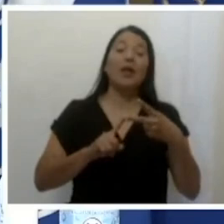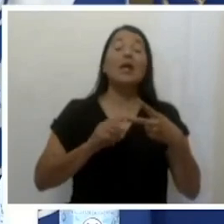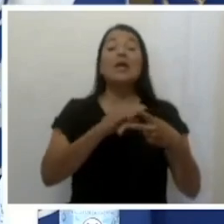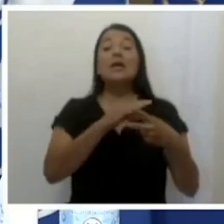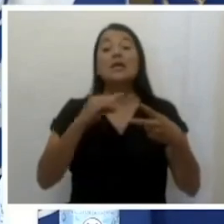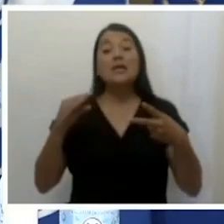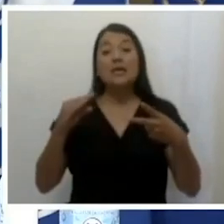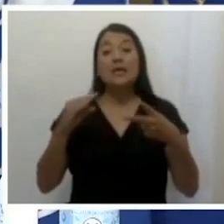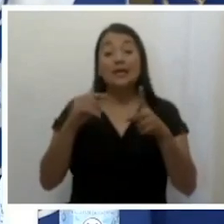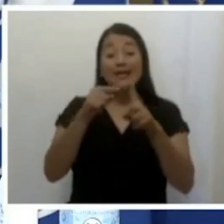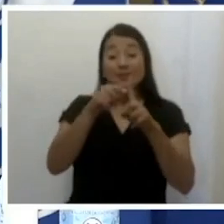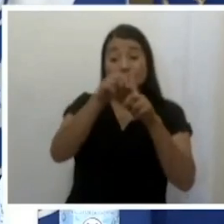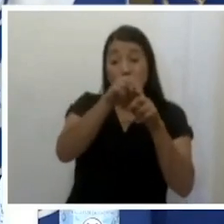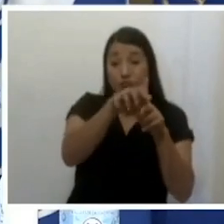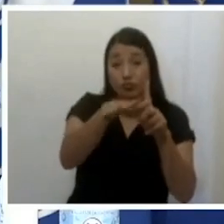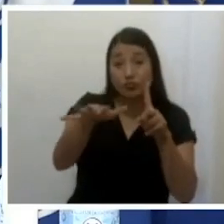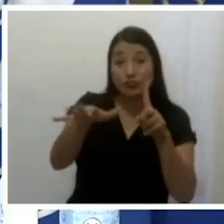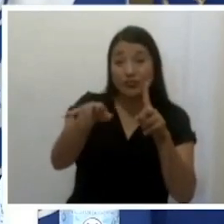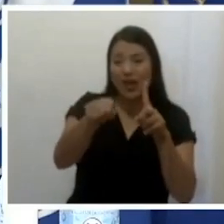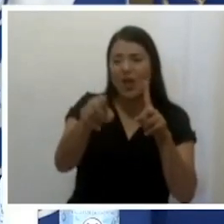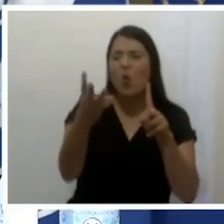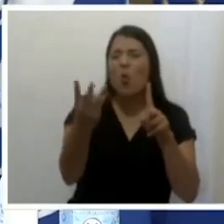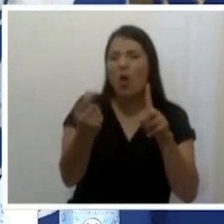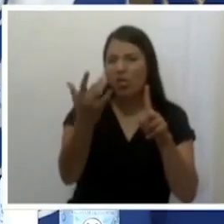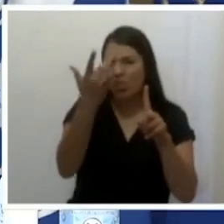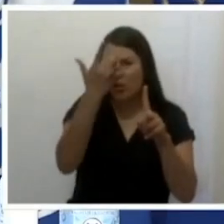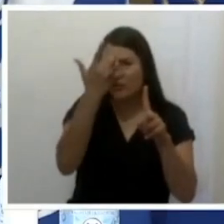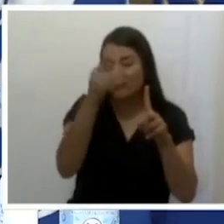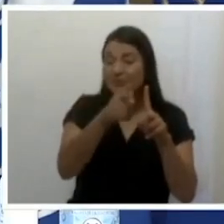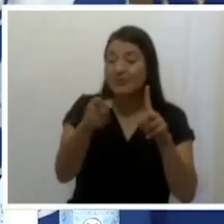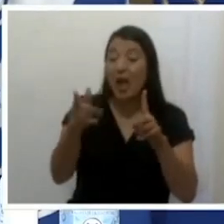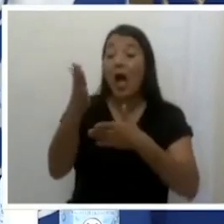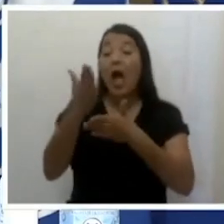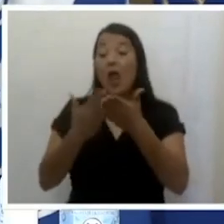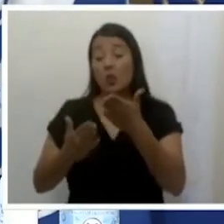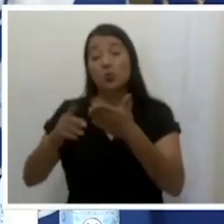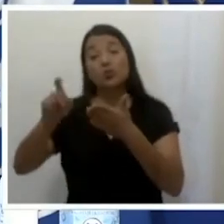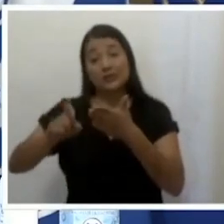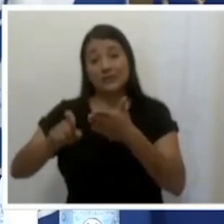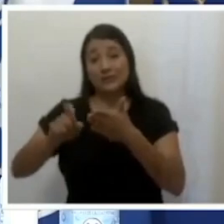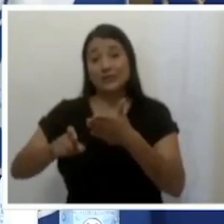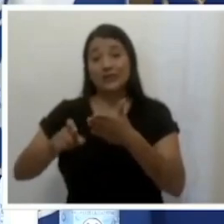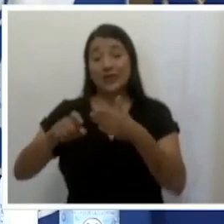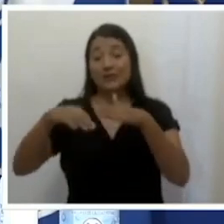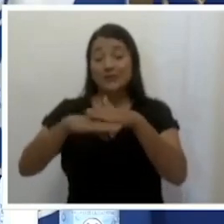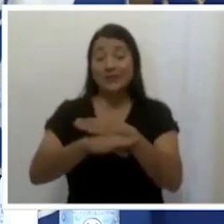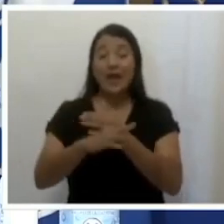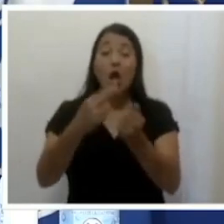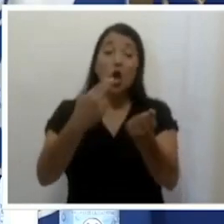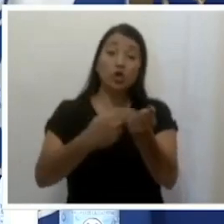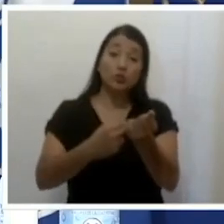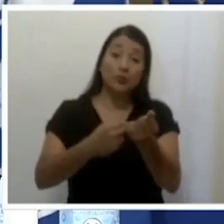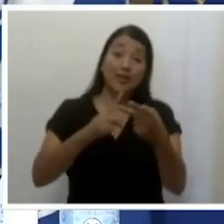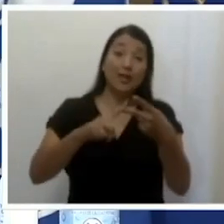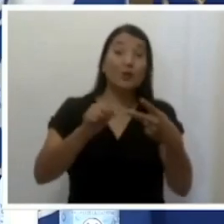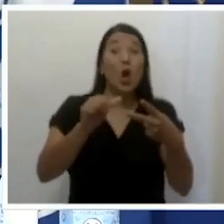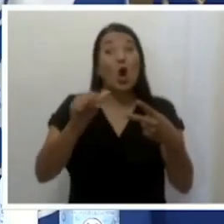porcentaje que evolucionan a necesitar hospitalización y algunos se agravan y terminan en estas